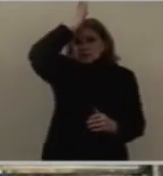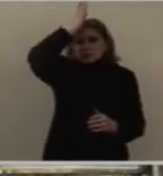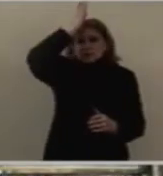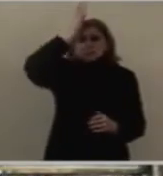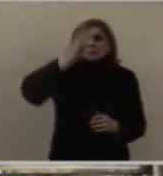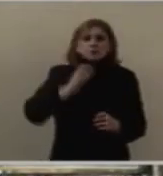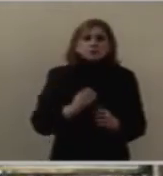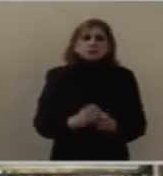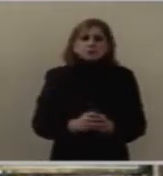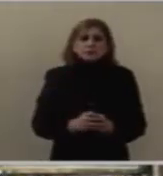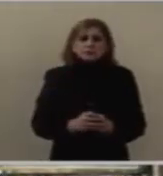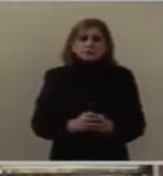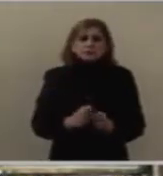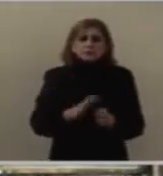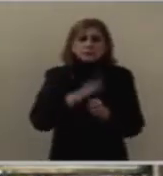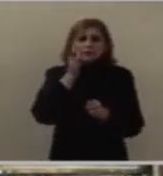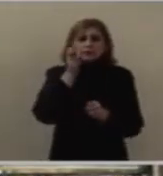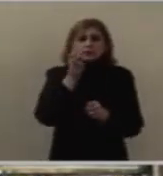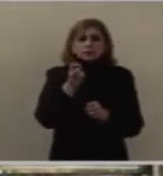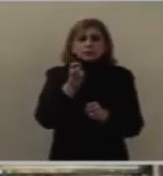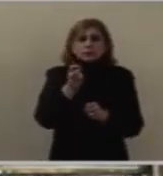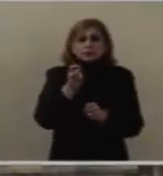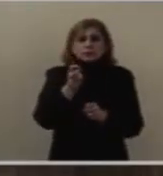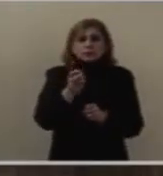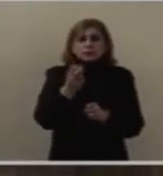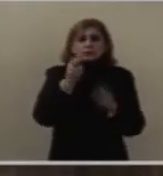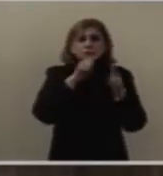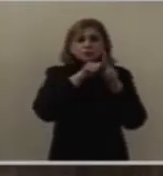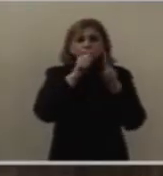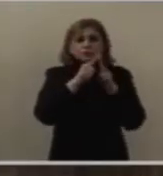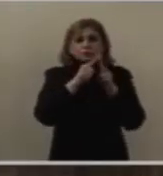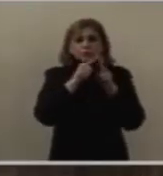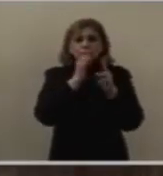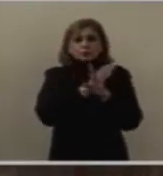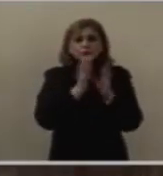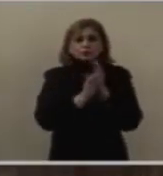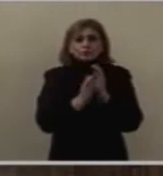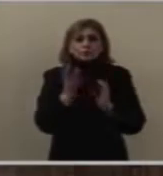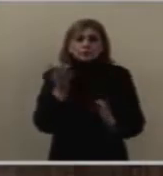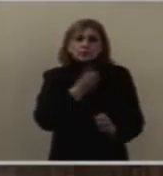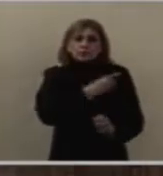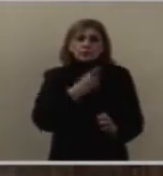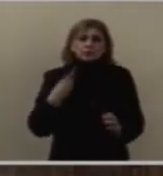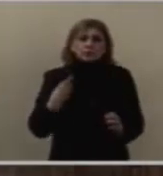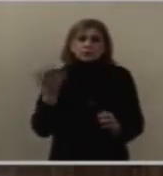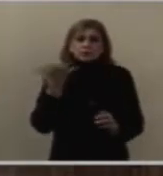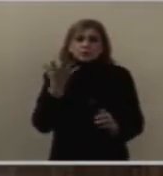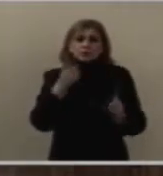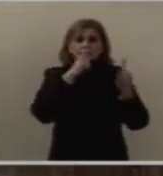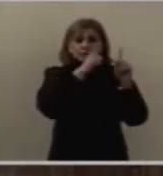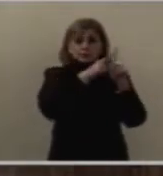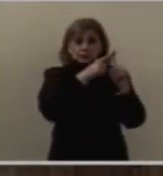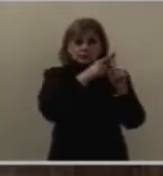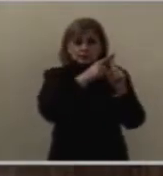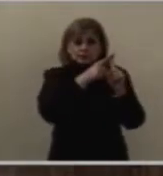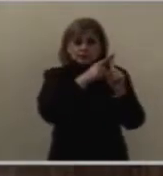y por eso dos cosas hay que hacer. La primera